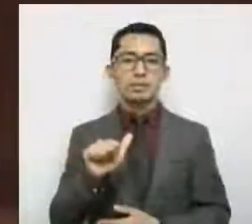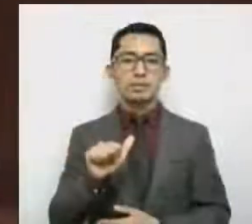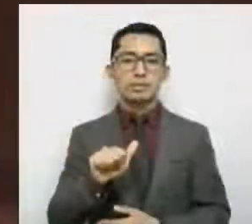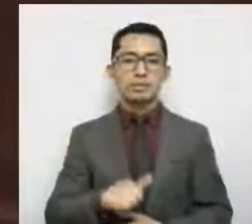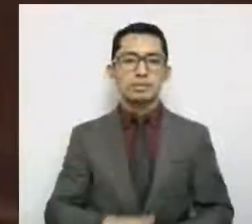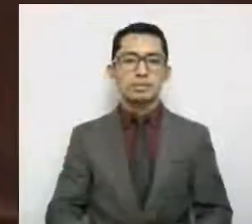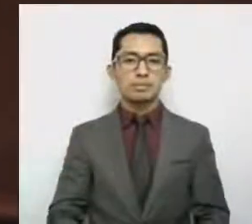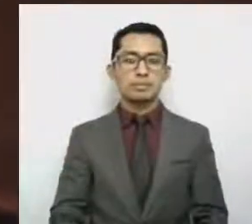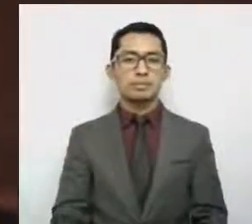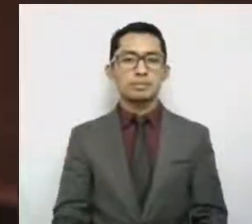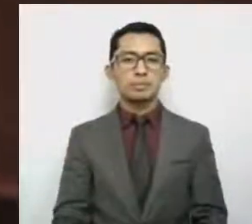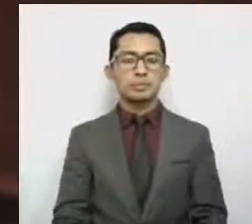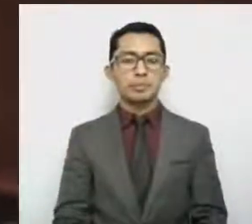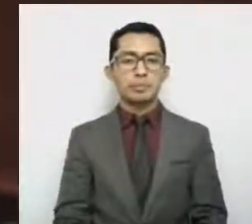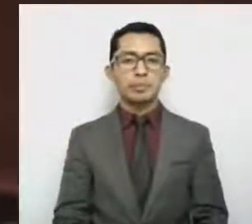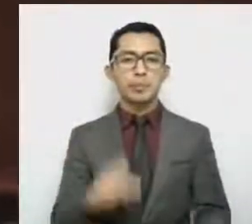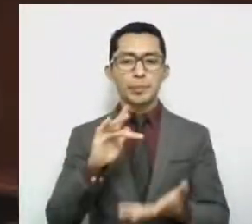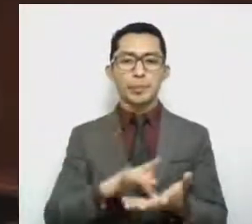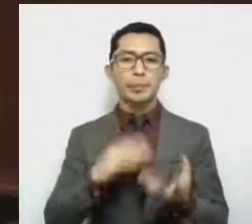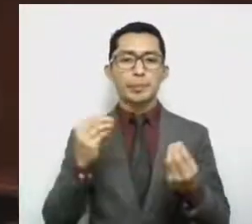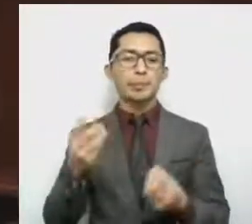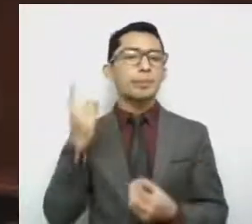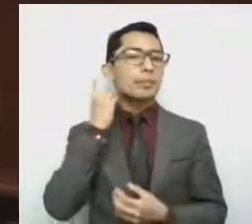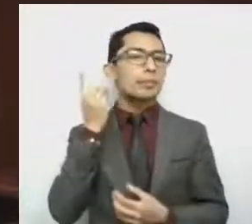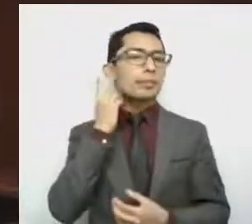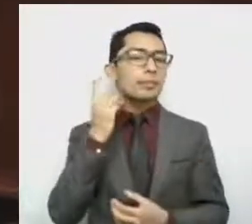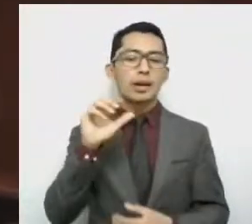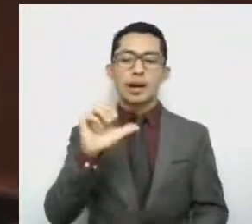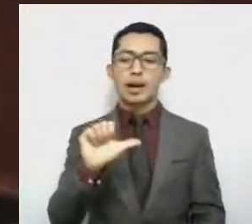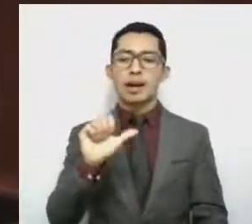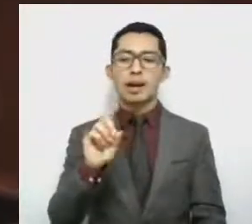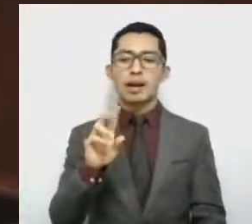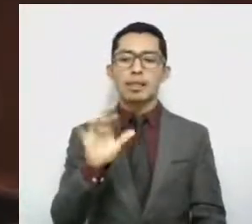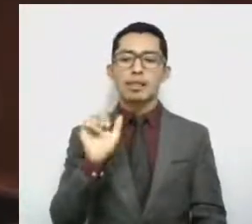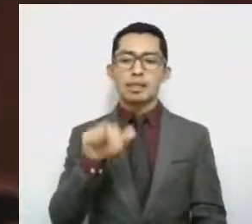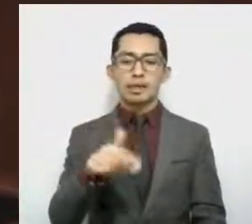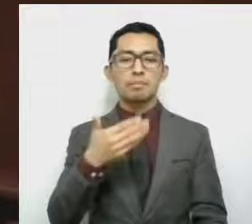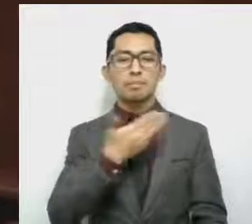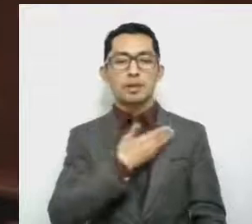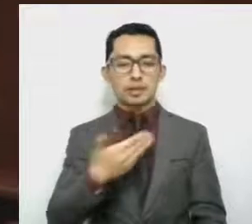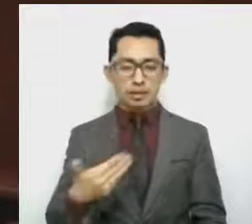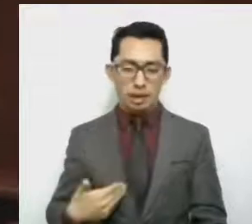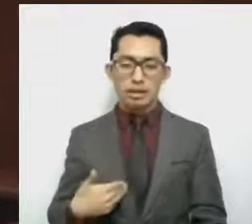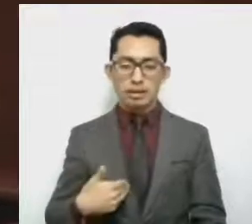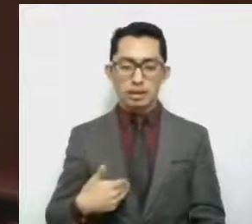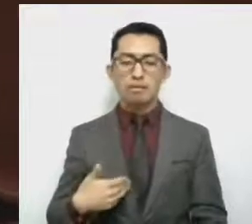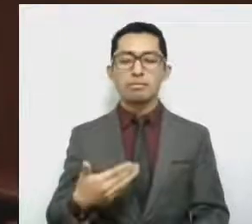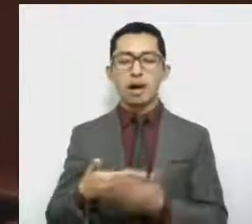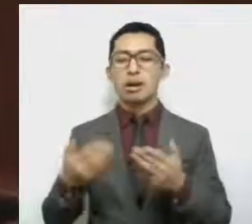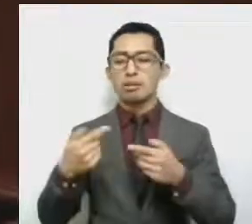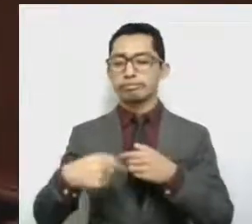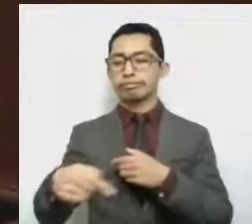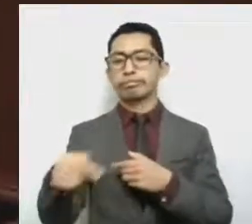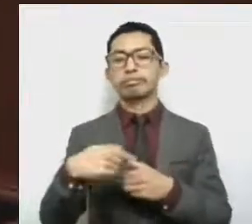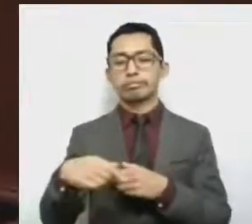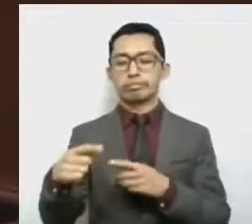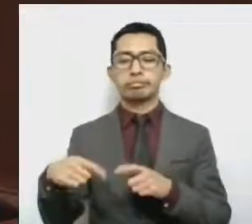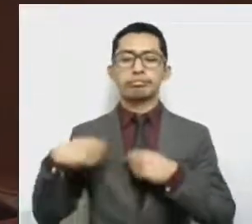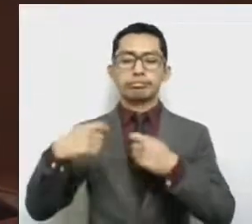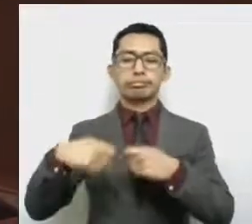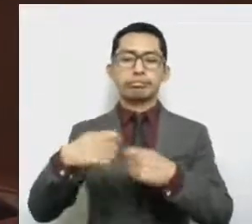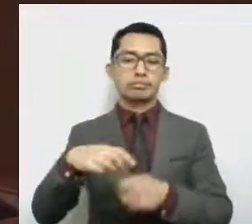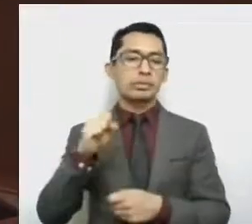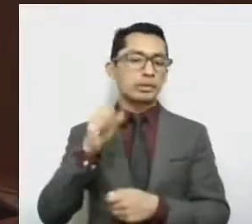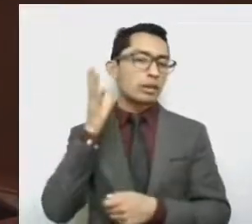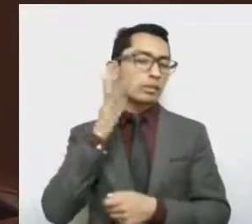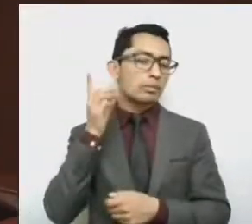Muchas gracias, diputado Adrián Manuel Galicia Salceda, presidente de esta sexagésima legislatura, a